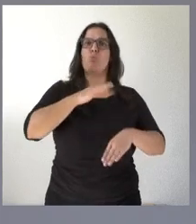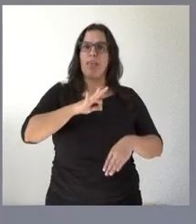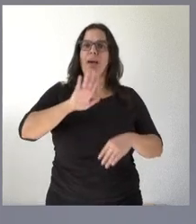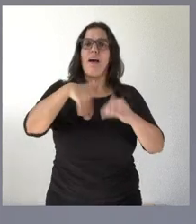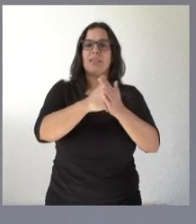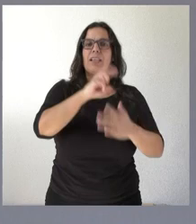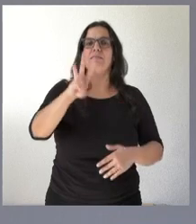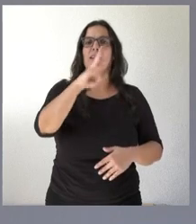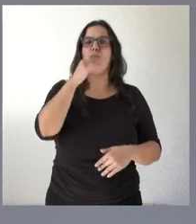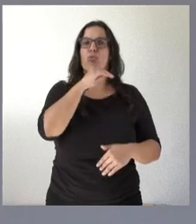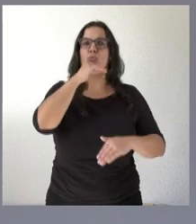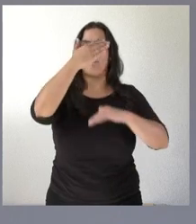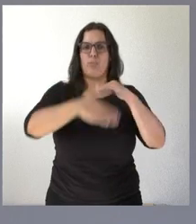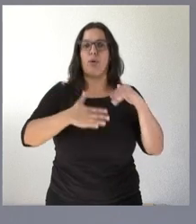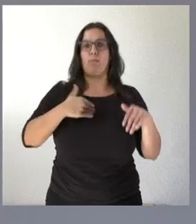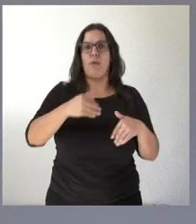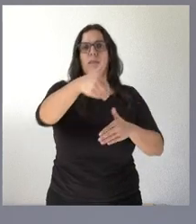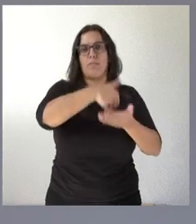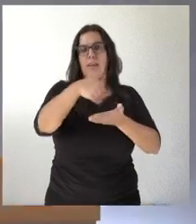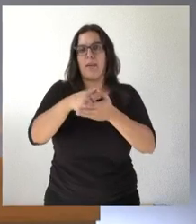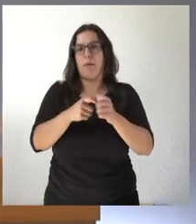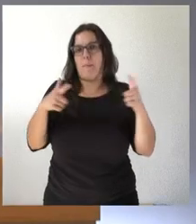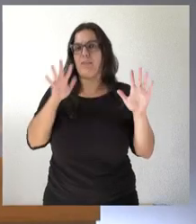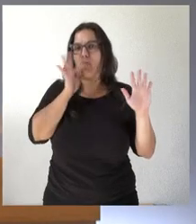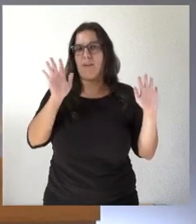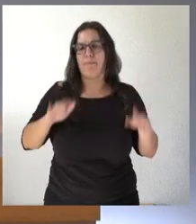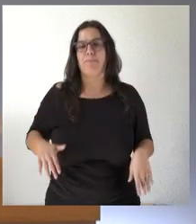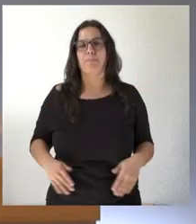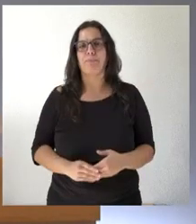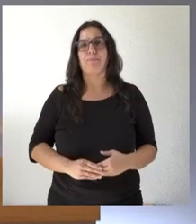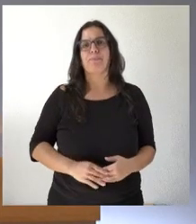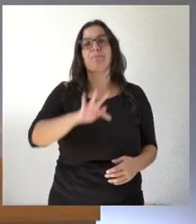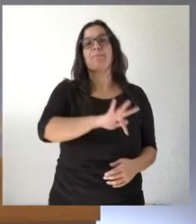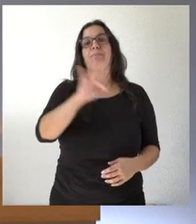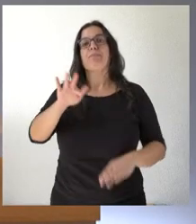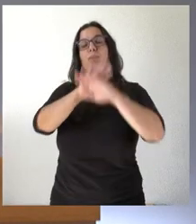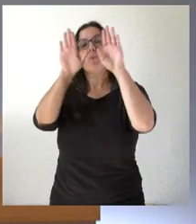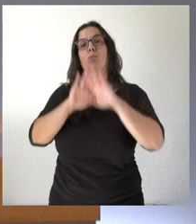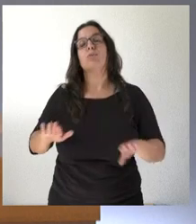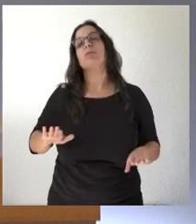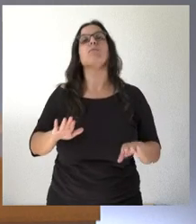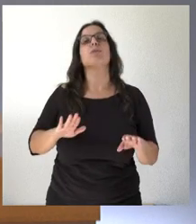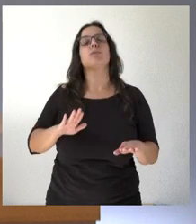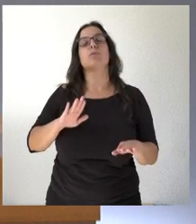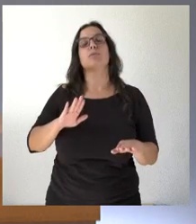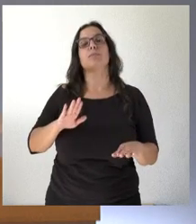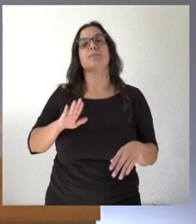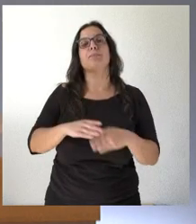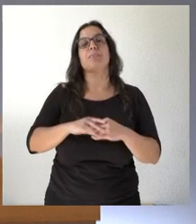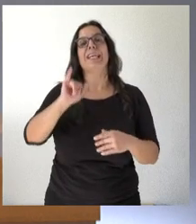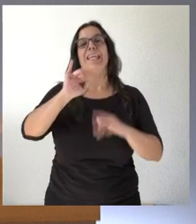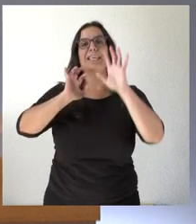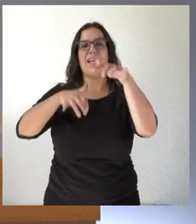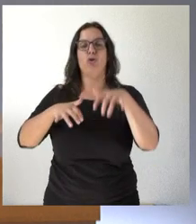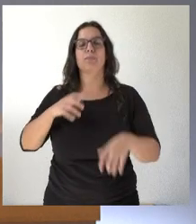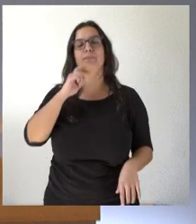puede incrementar también las solicitudes Vamos a cerrar este turno hoy en León con Carlos Domínguez de